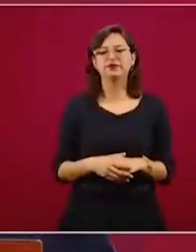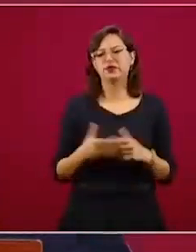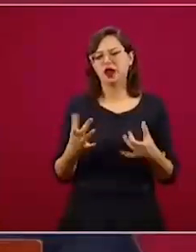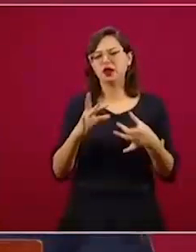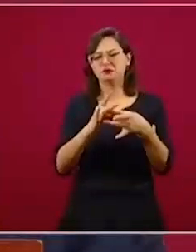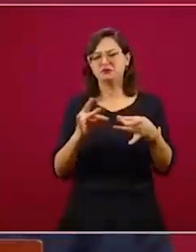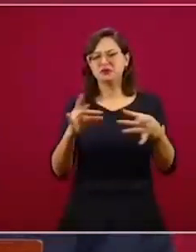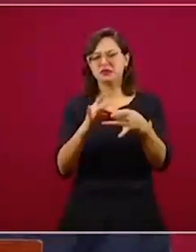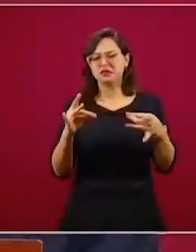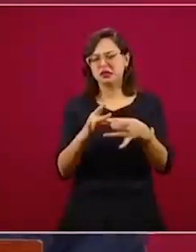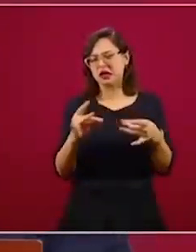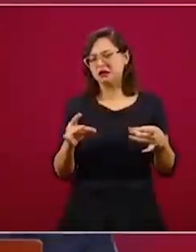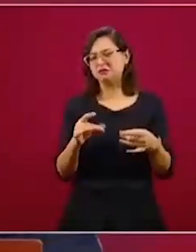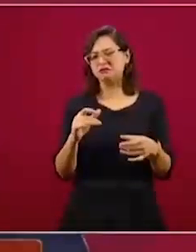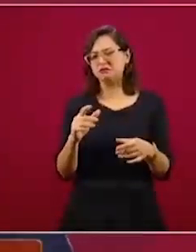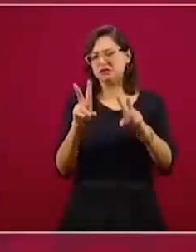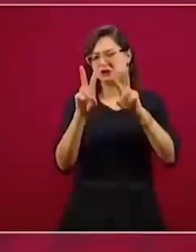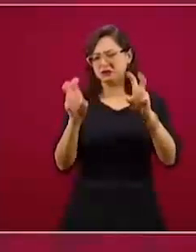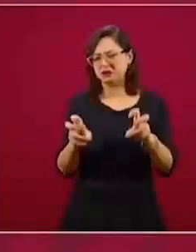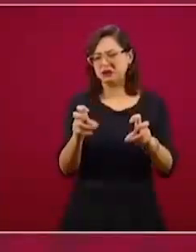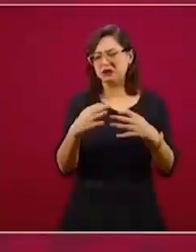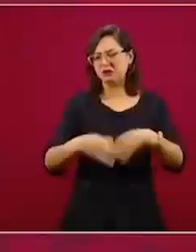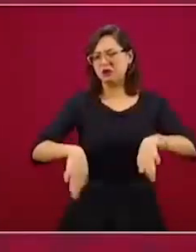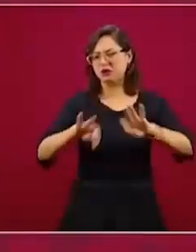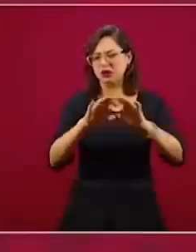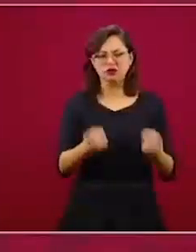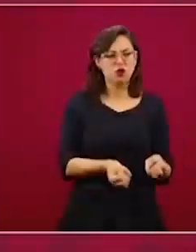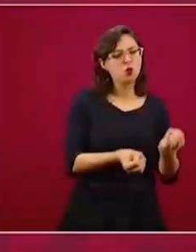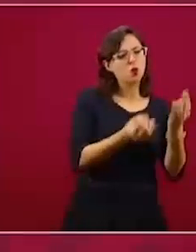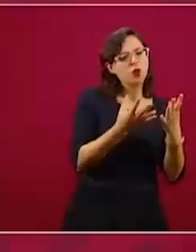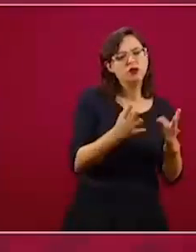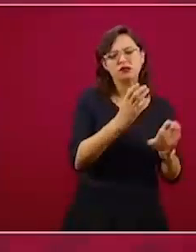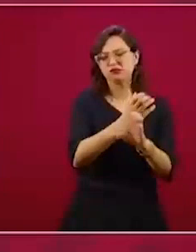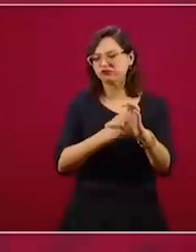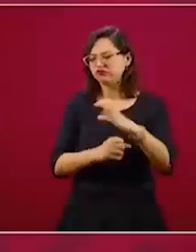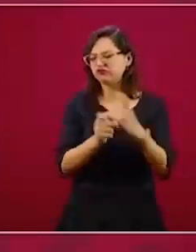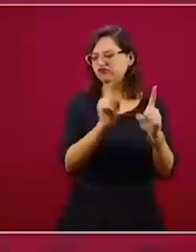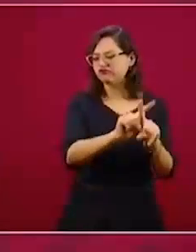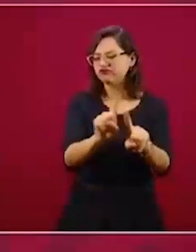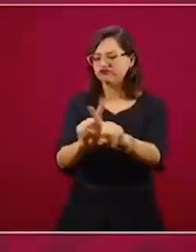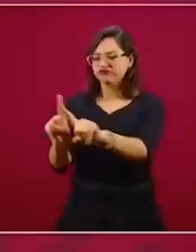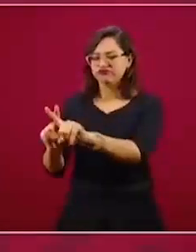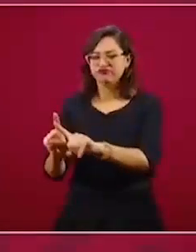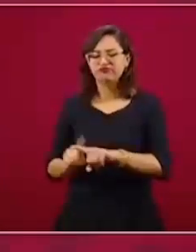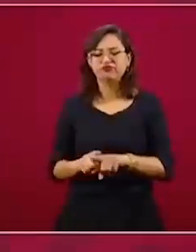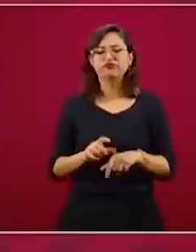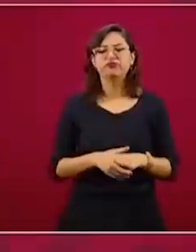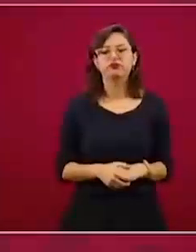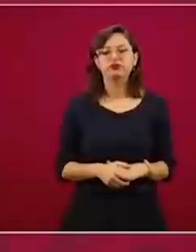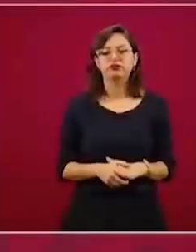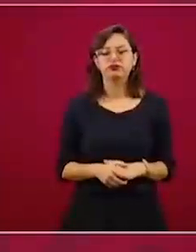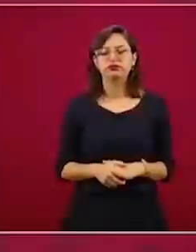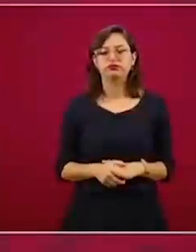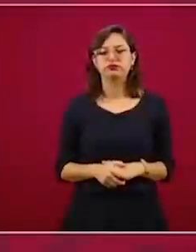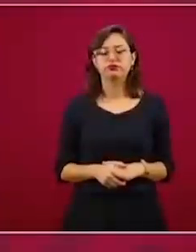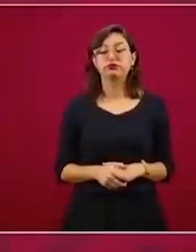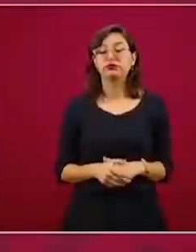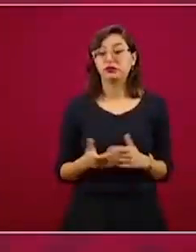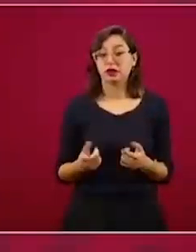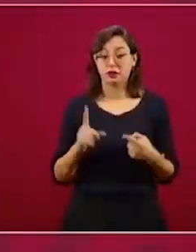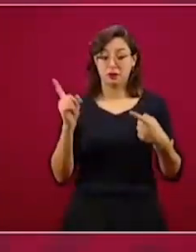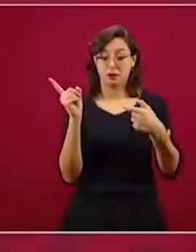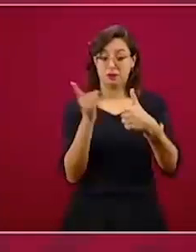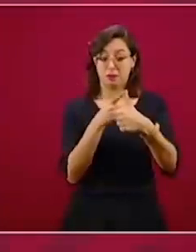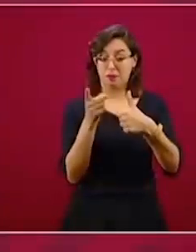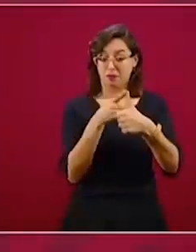algunas de las cosas más importantes. Primero cabe destacar que fue diseñado de tal manera que no tuviera ningún costo para los